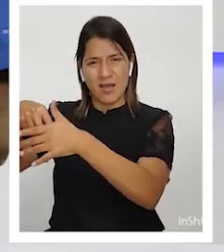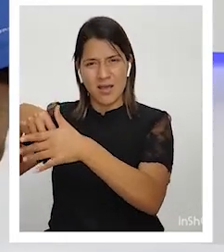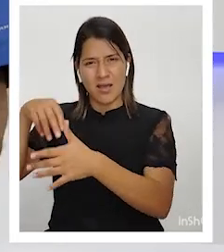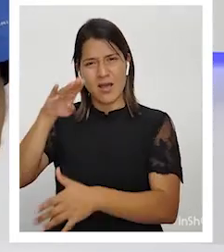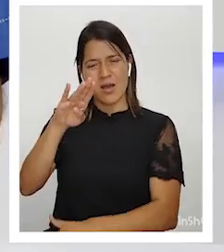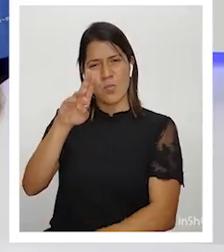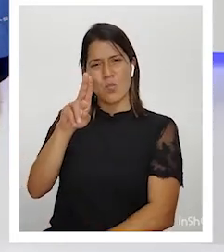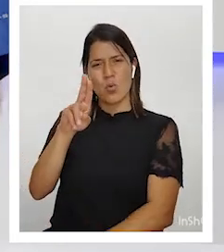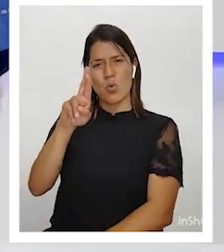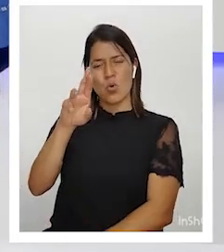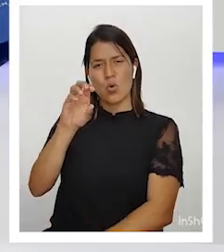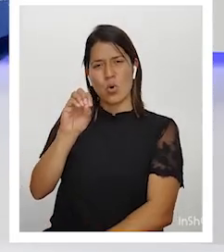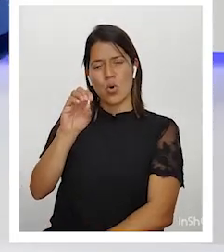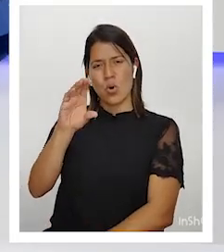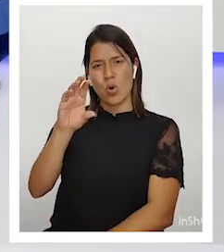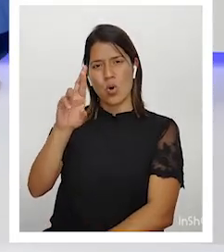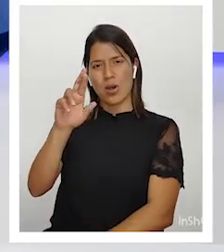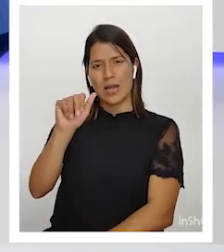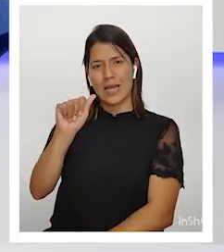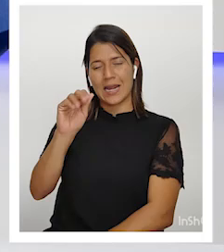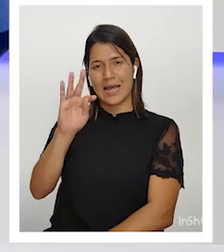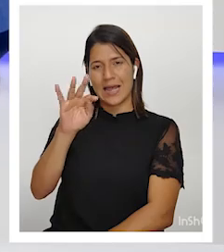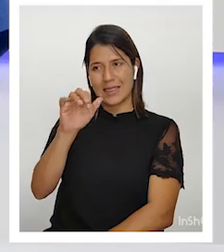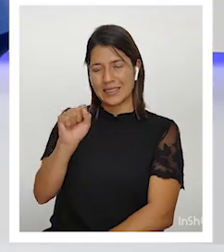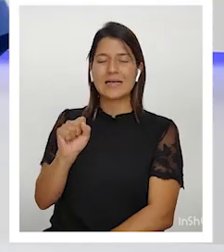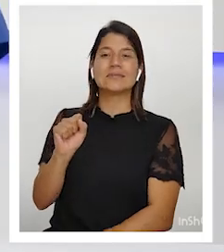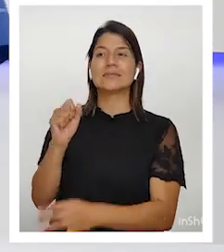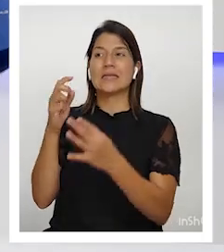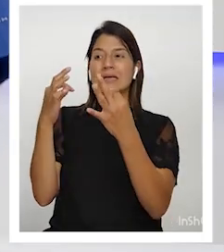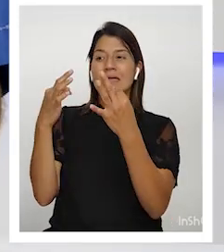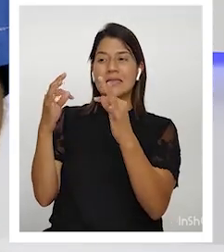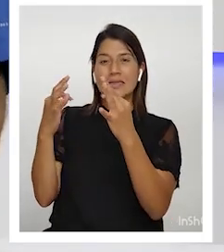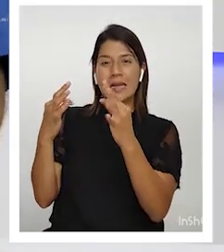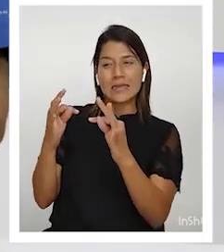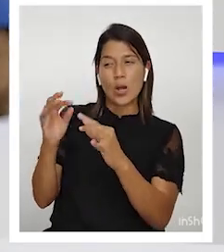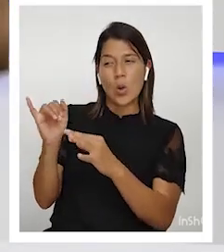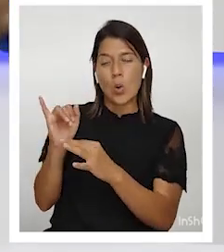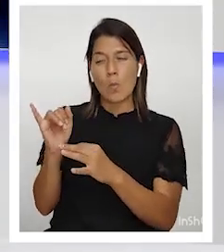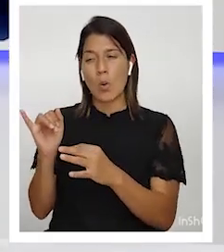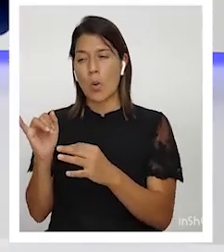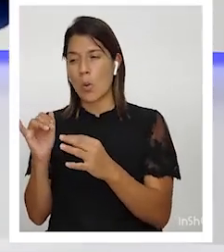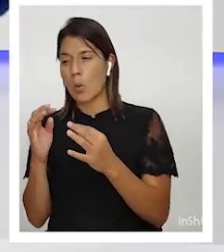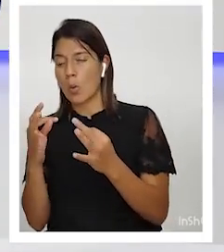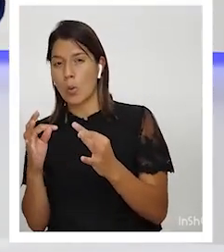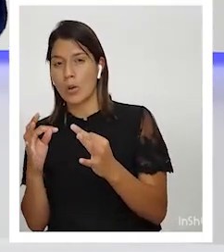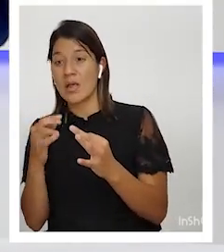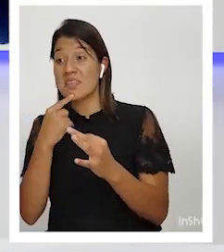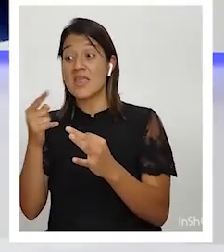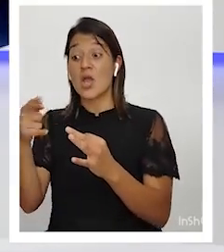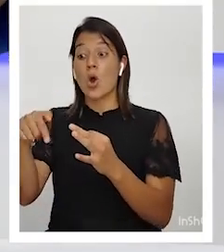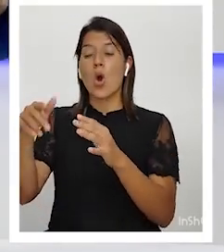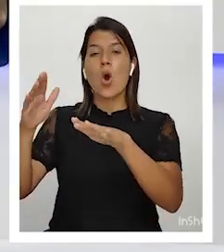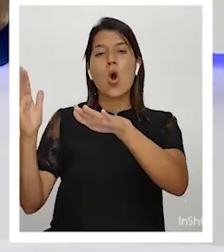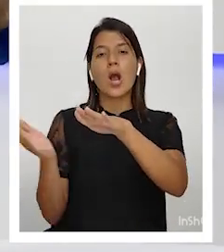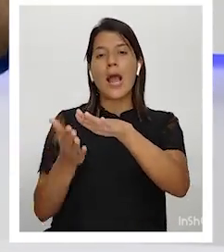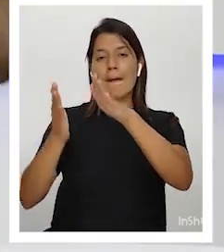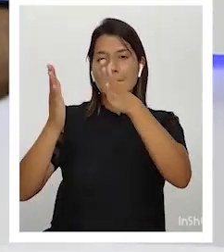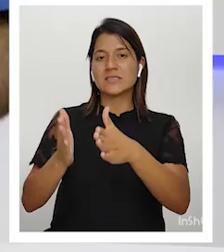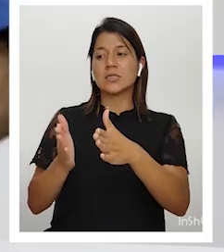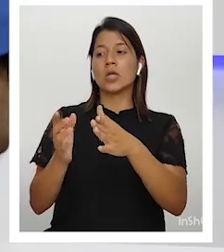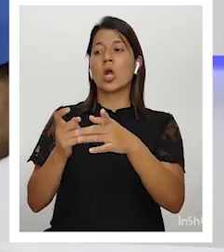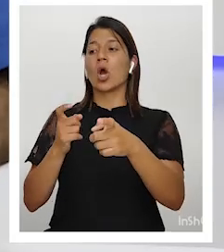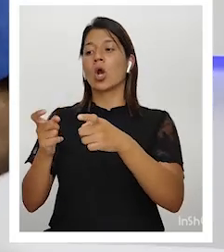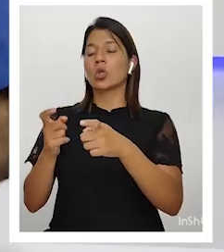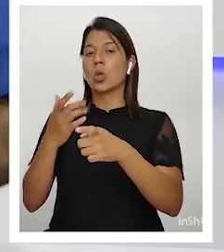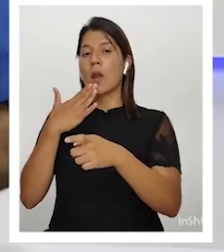experiencia que don Teodoro había autorizado a título de experimento, ¿verdad? Diciendo que los campesinos estaban manipulando la